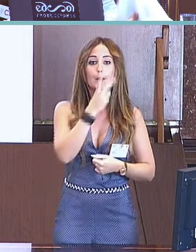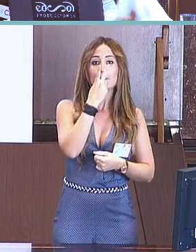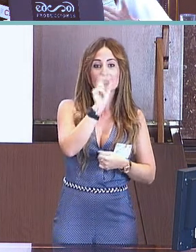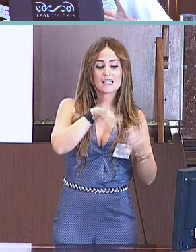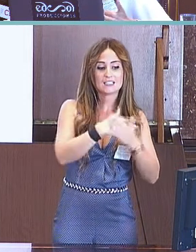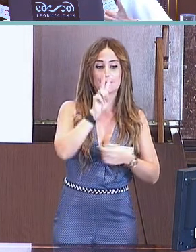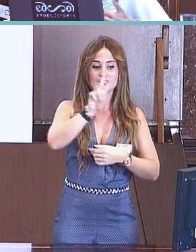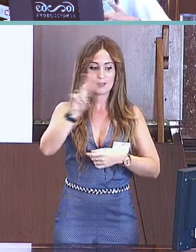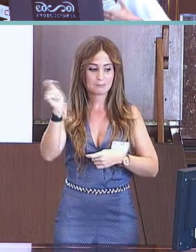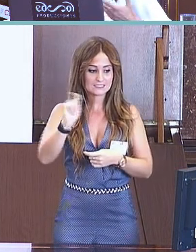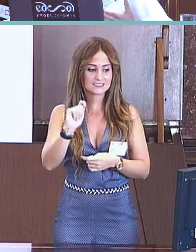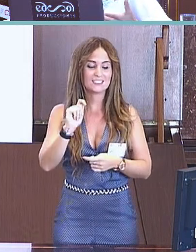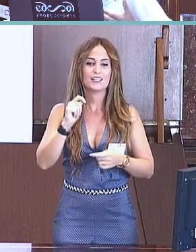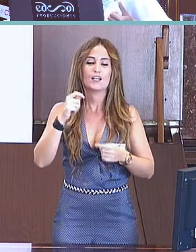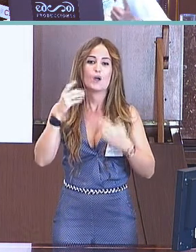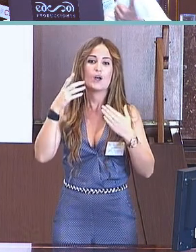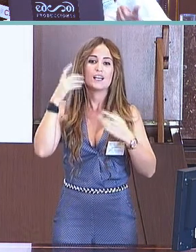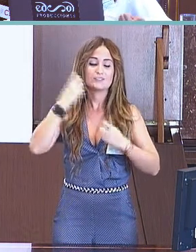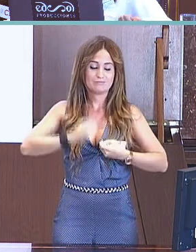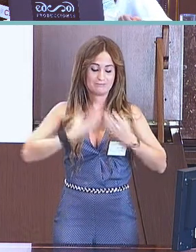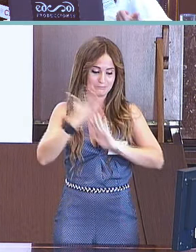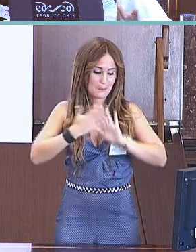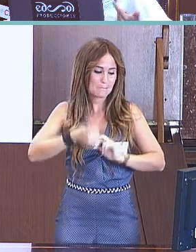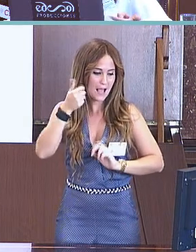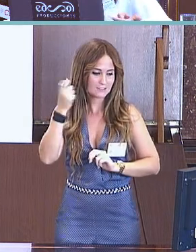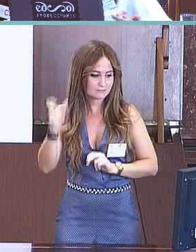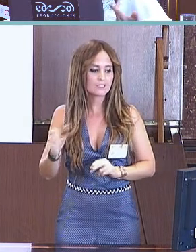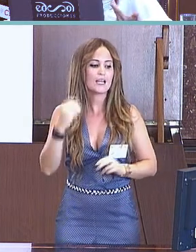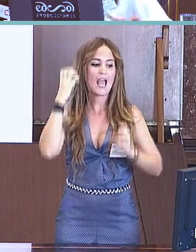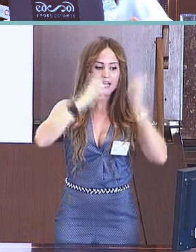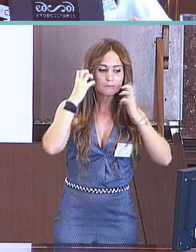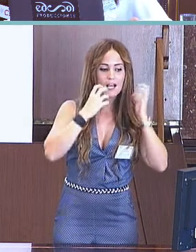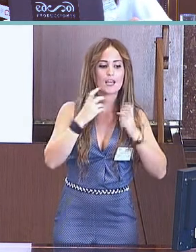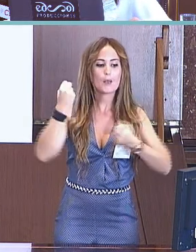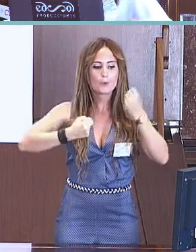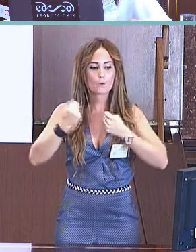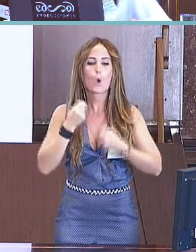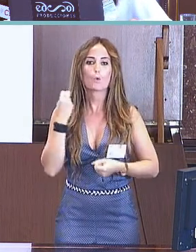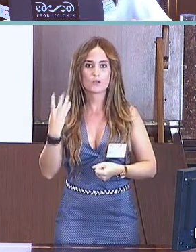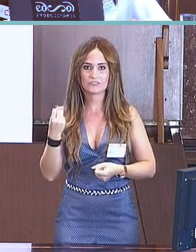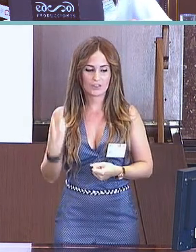De 20 a 23 meses, los signos que más se producen son animales, vehículos y cuantificadores.